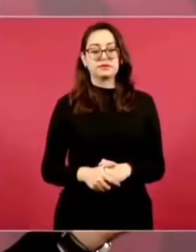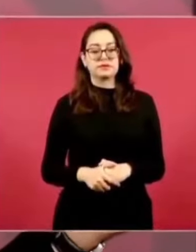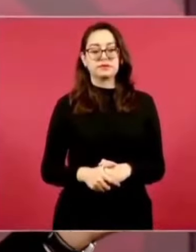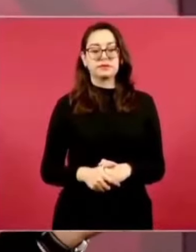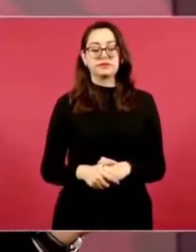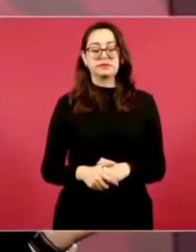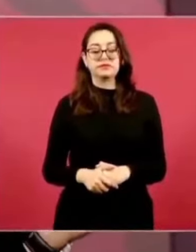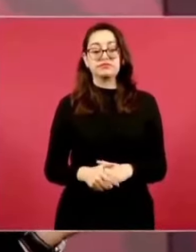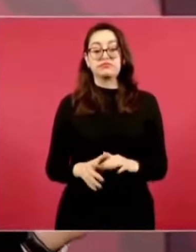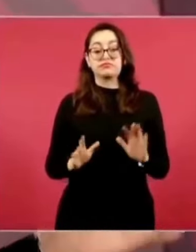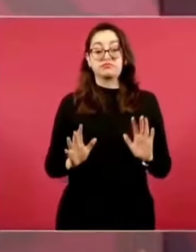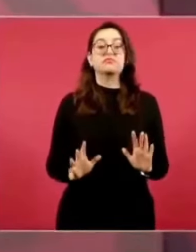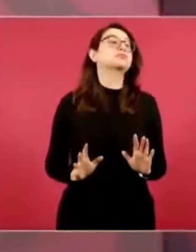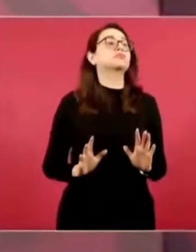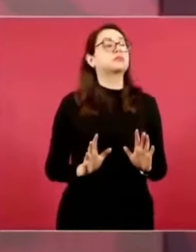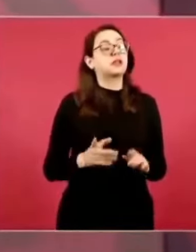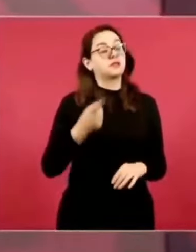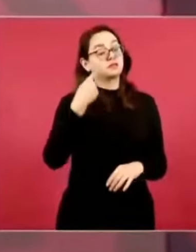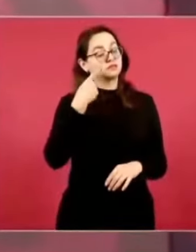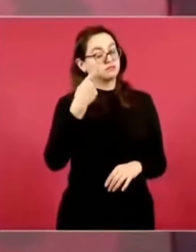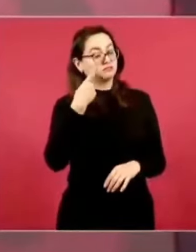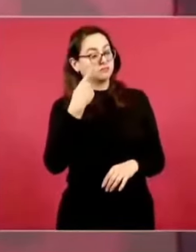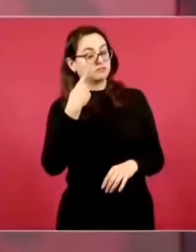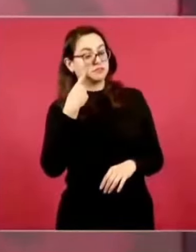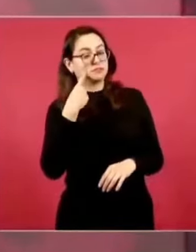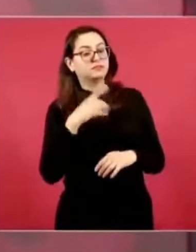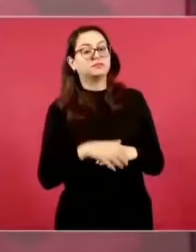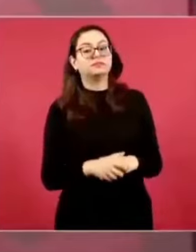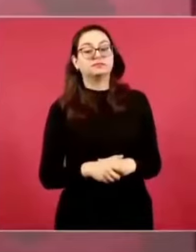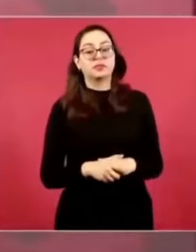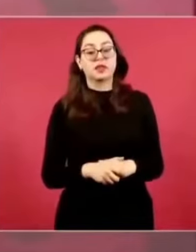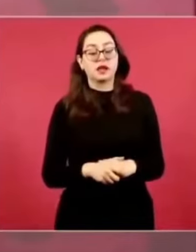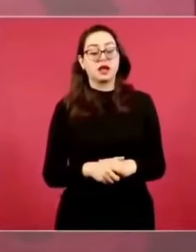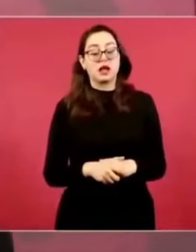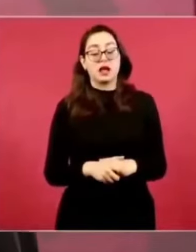franceses en Colombia.